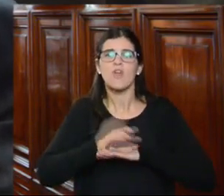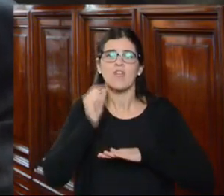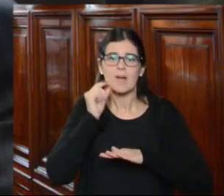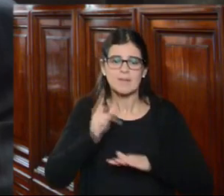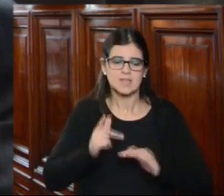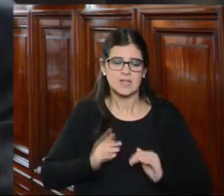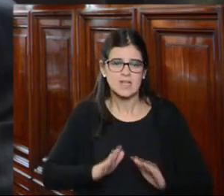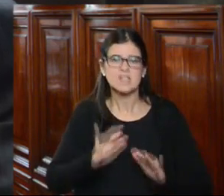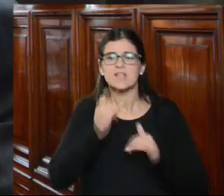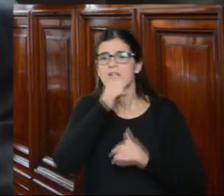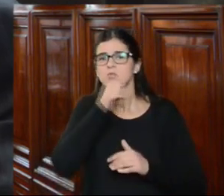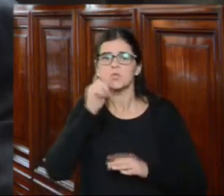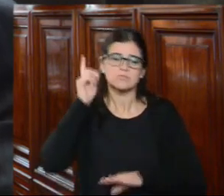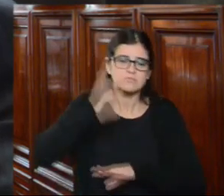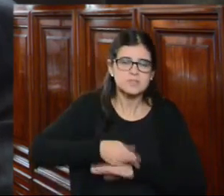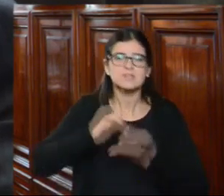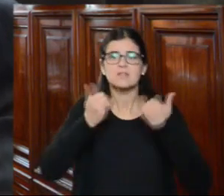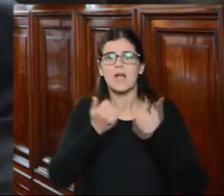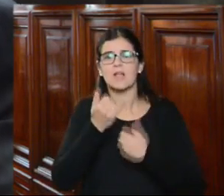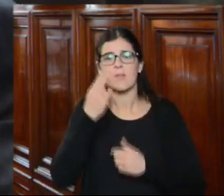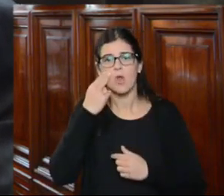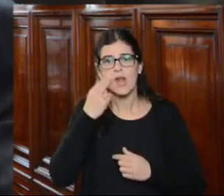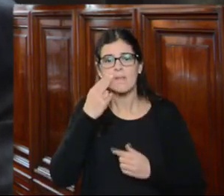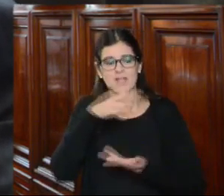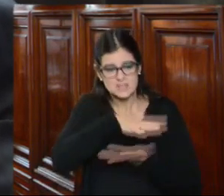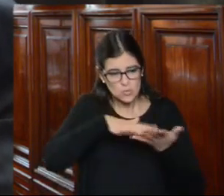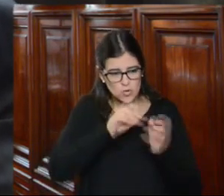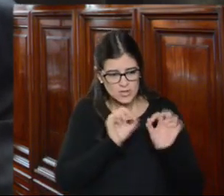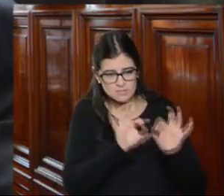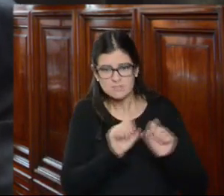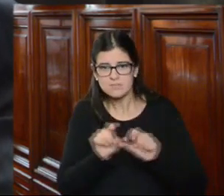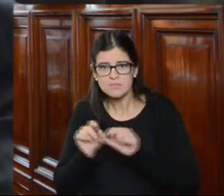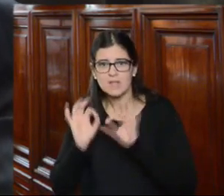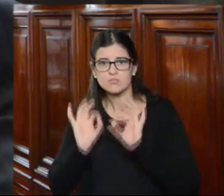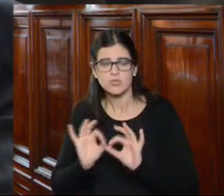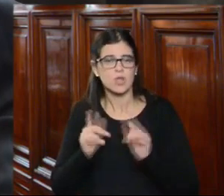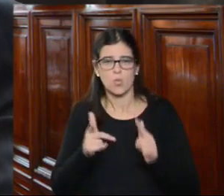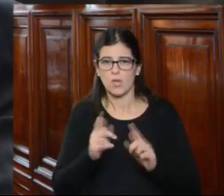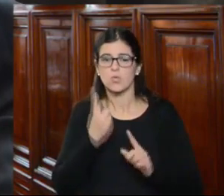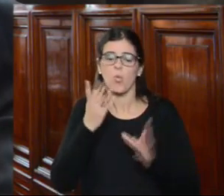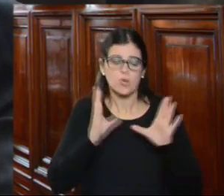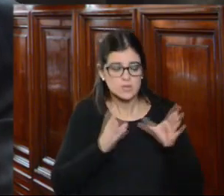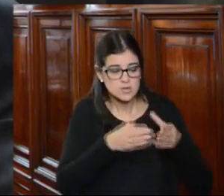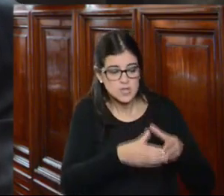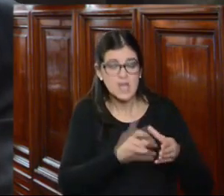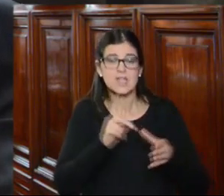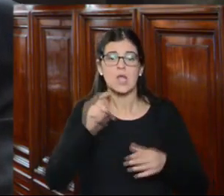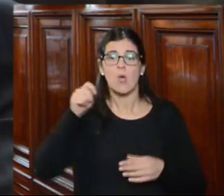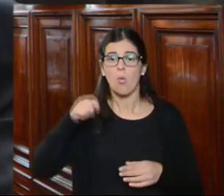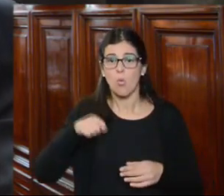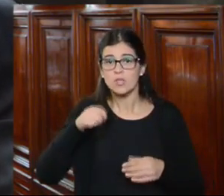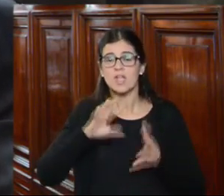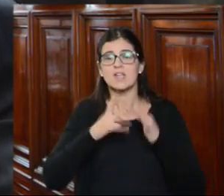resolutiva de problemas de casos o sea no es un órgano ni jurisdiccional